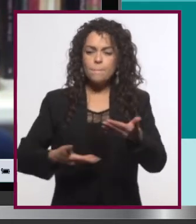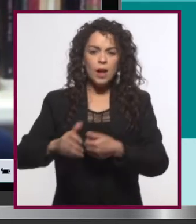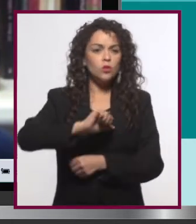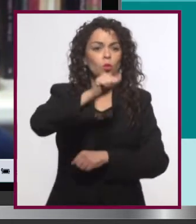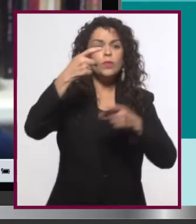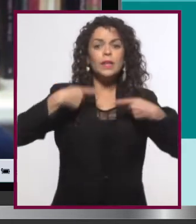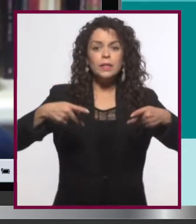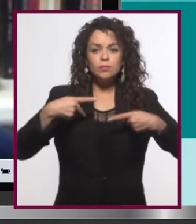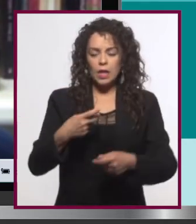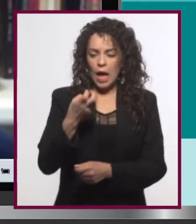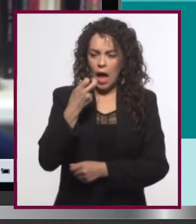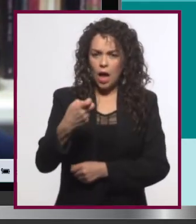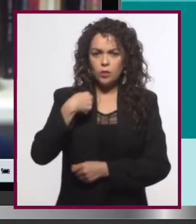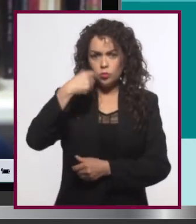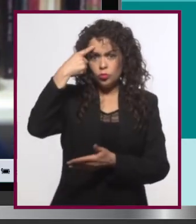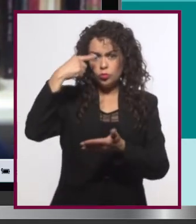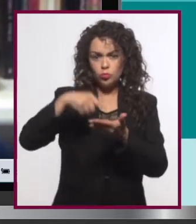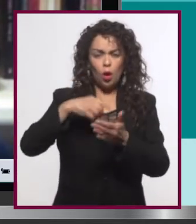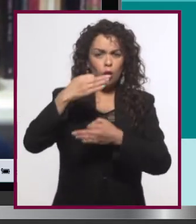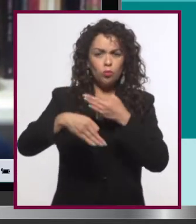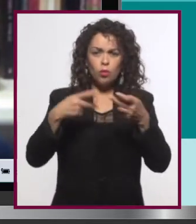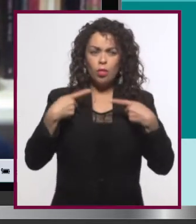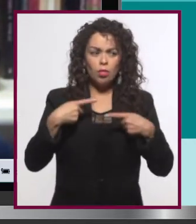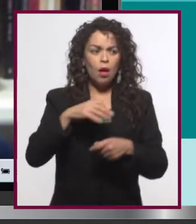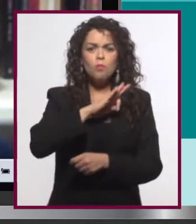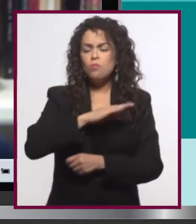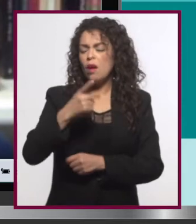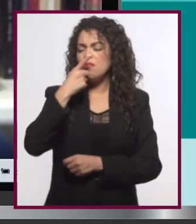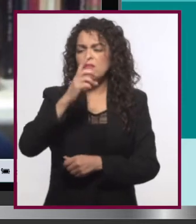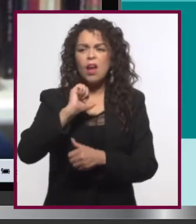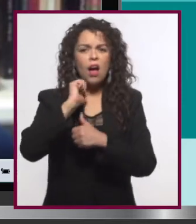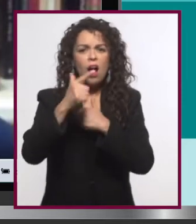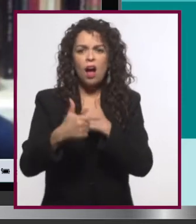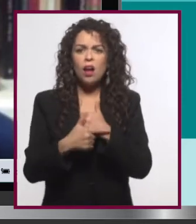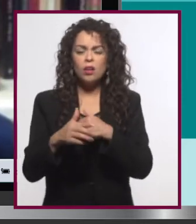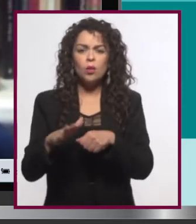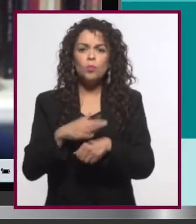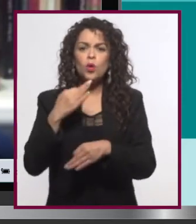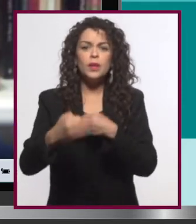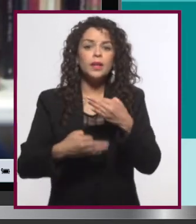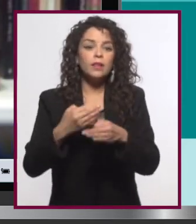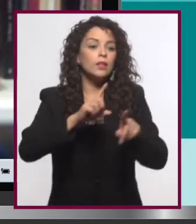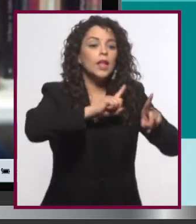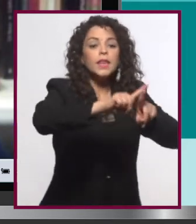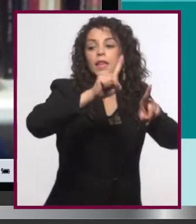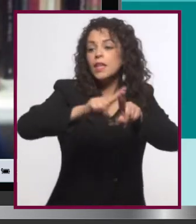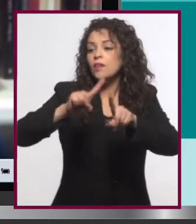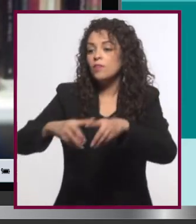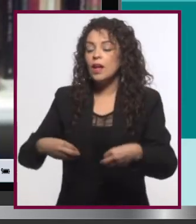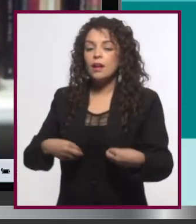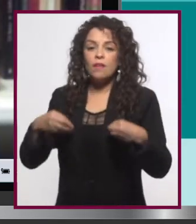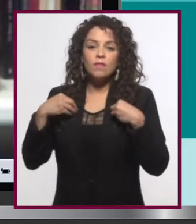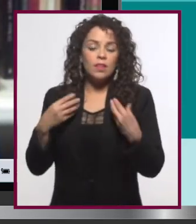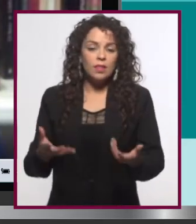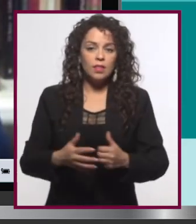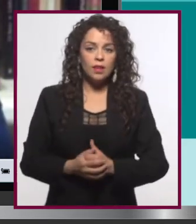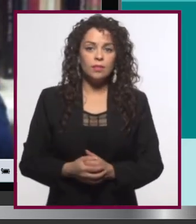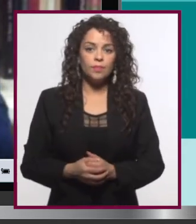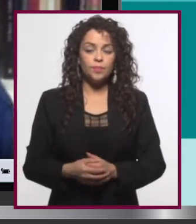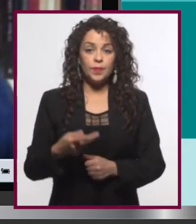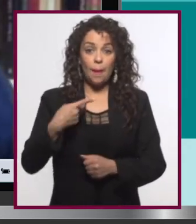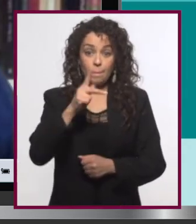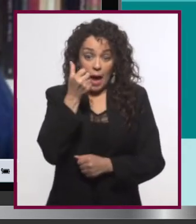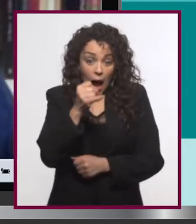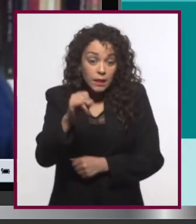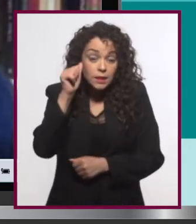compartir a otras personas. Yo creo que todo el mundo tiene algo que decir, porque todos vivimos una vida distinta en distintas circunstancias.